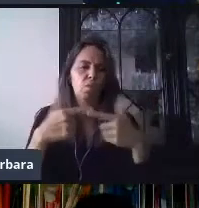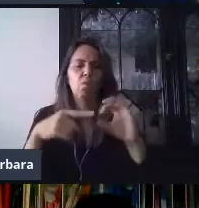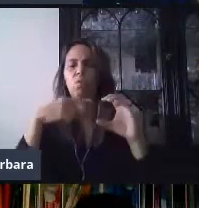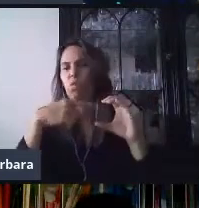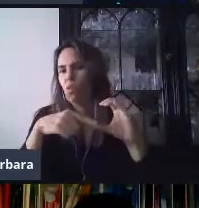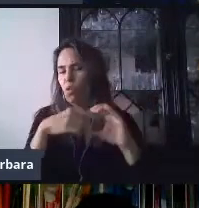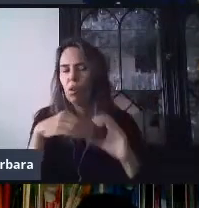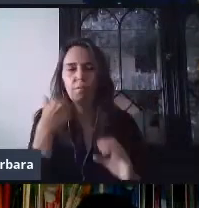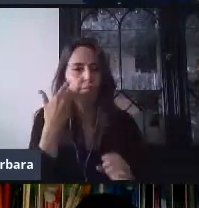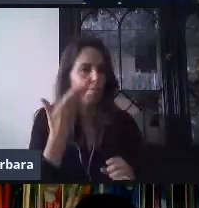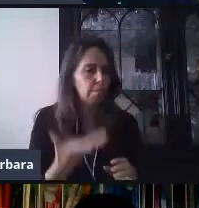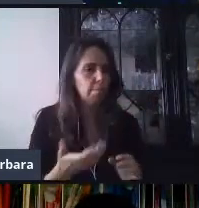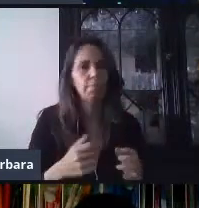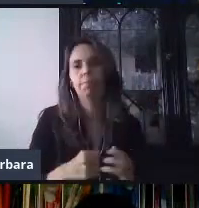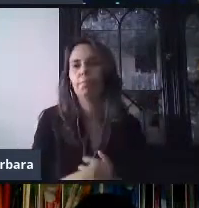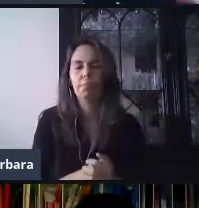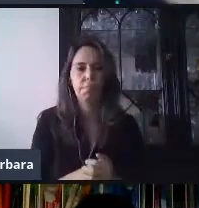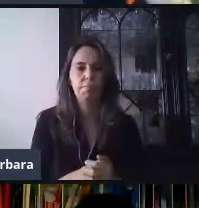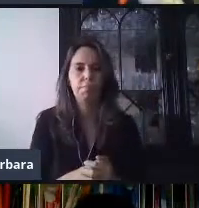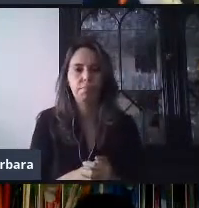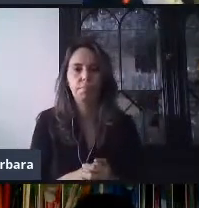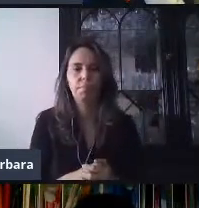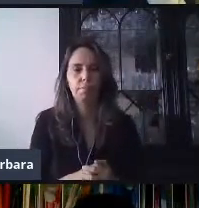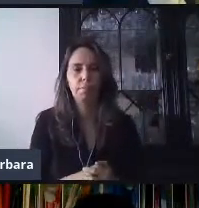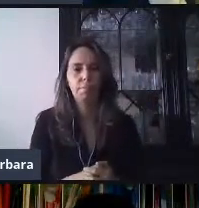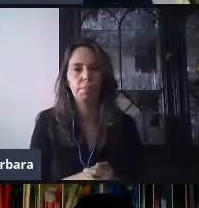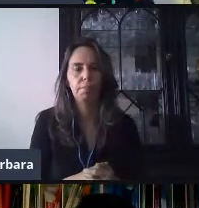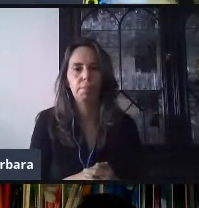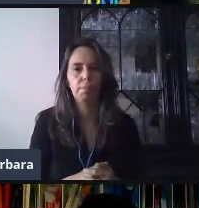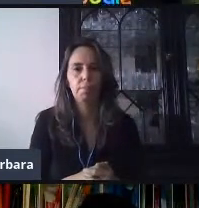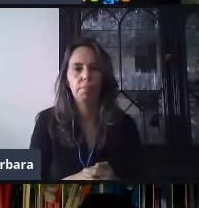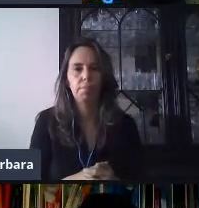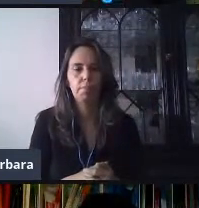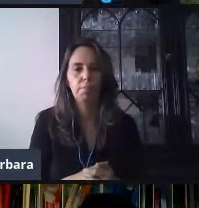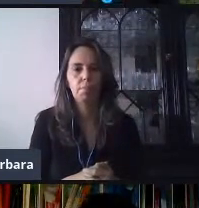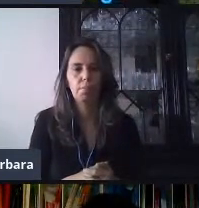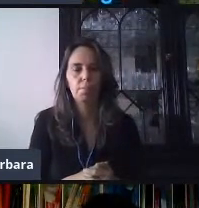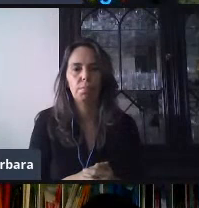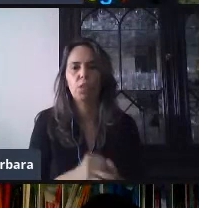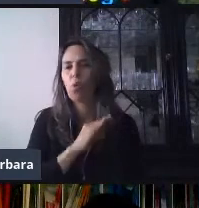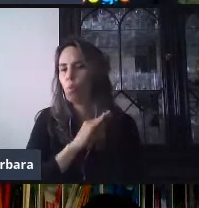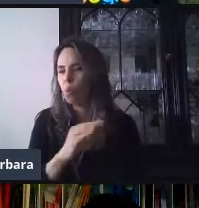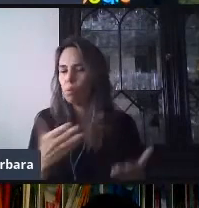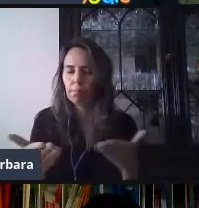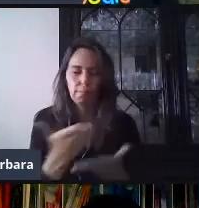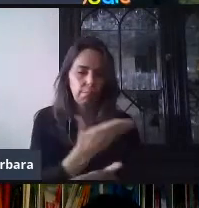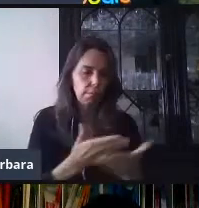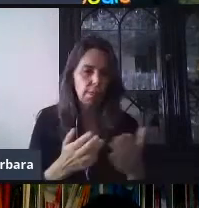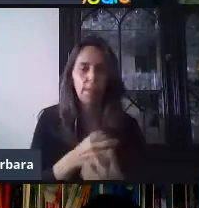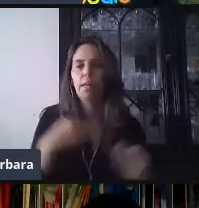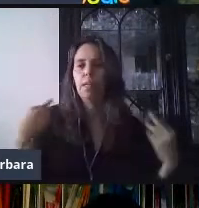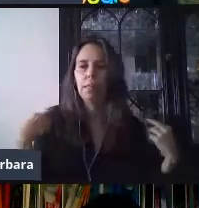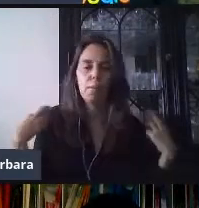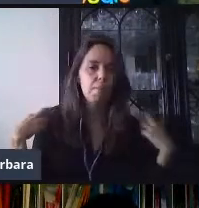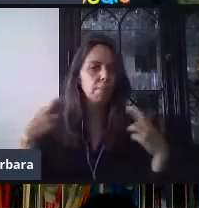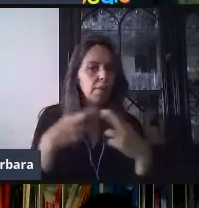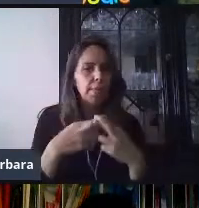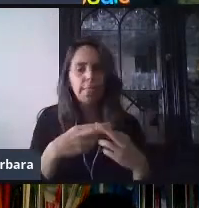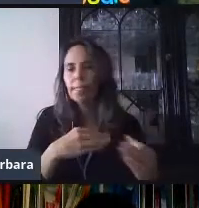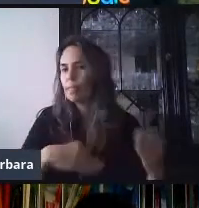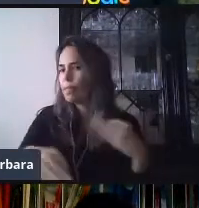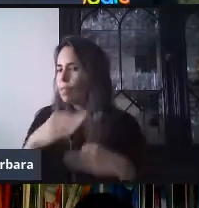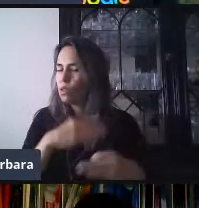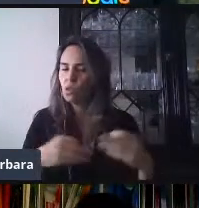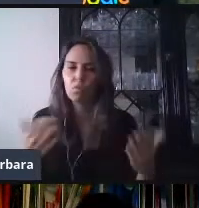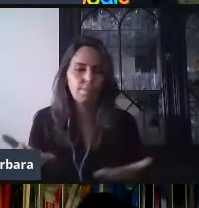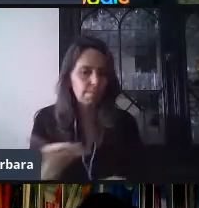utilizar la G Suite y todas las herramientas. Son amigables entre ellas. En este caso, el formulario es amigable con Drive y también es amigable